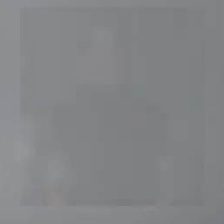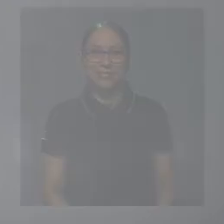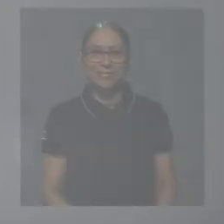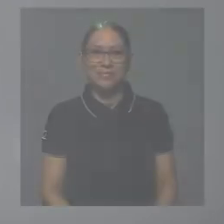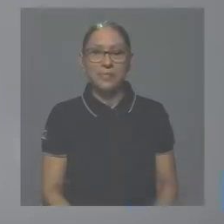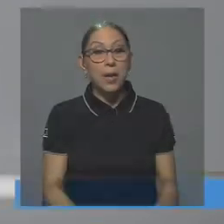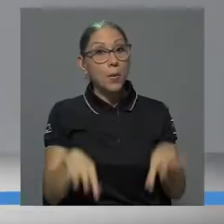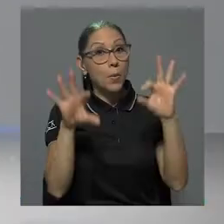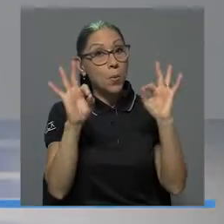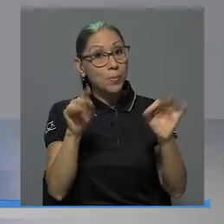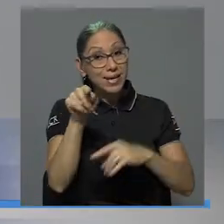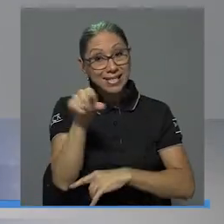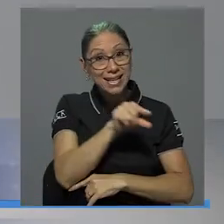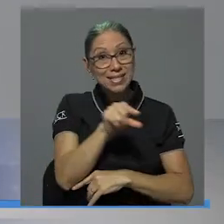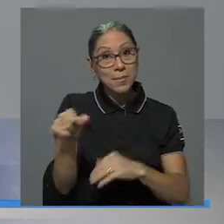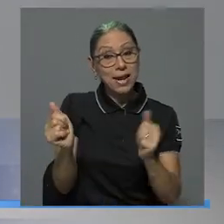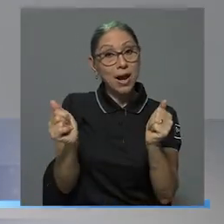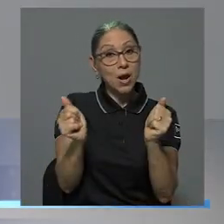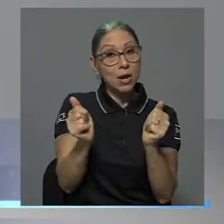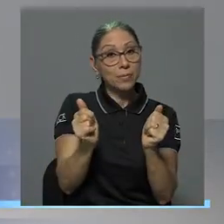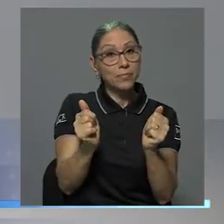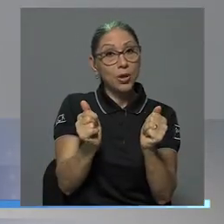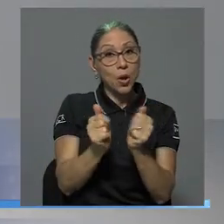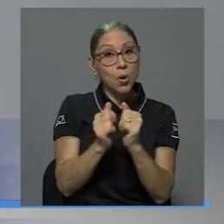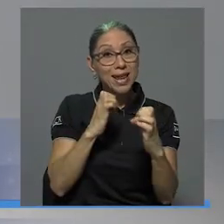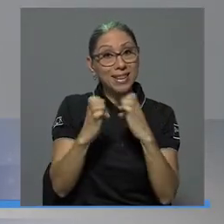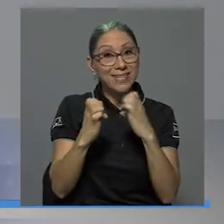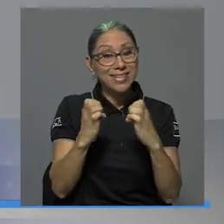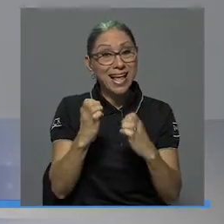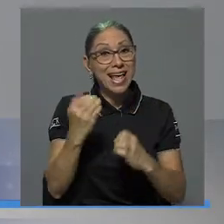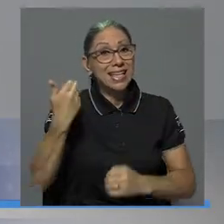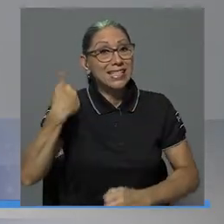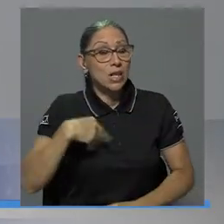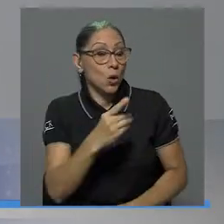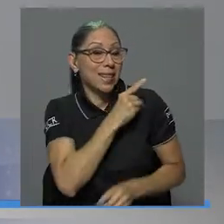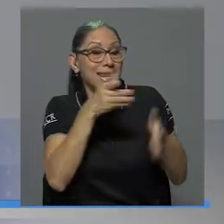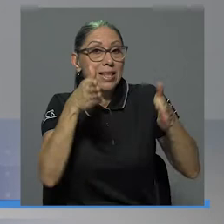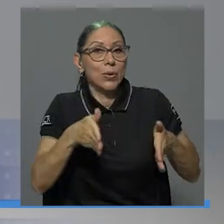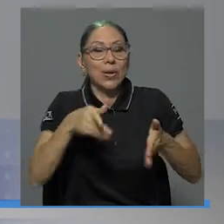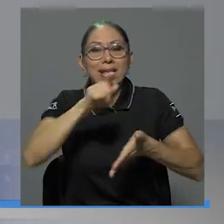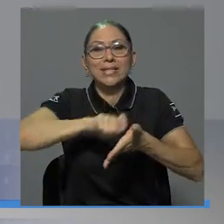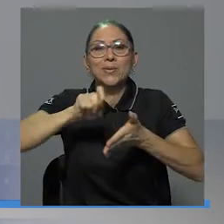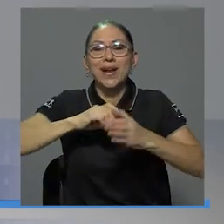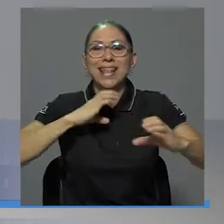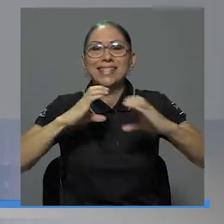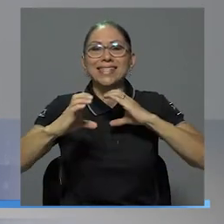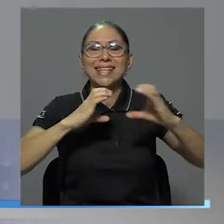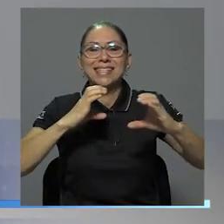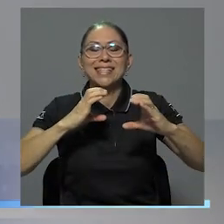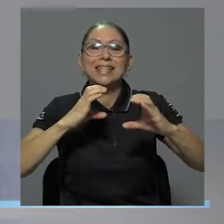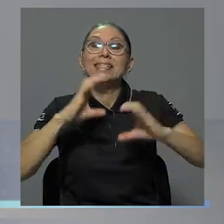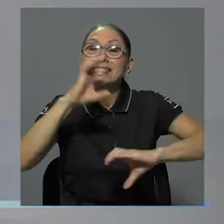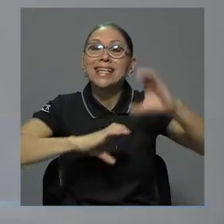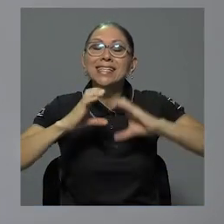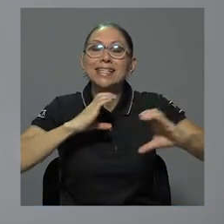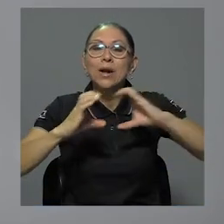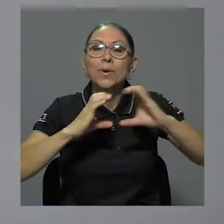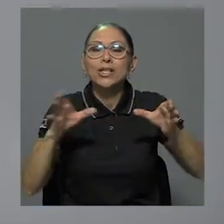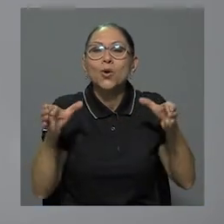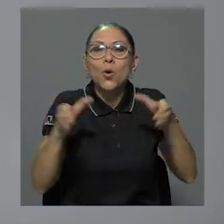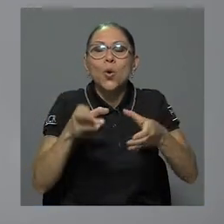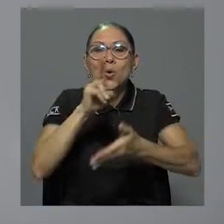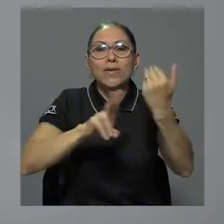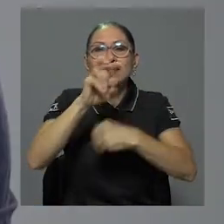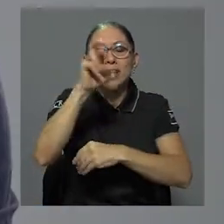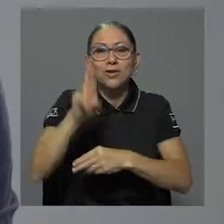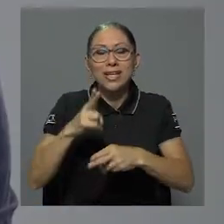Muy bien, esta semana nos acompaña nuestra entrevista de fondo el señor director de la Escuela de Ciencias de la Comunicación Colectiva de la Universidad de Costa Rica, José Luis Arce.